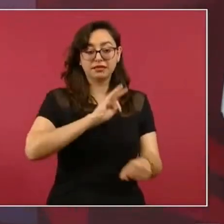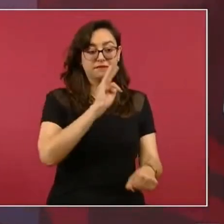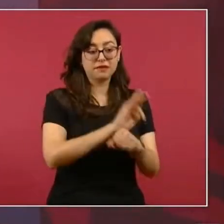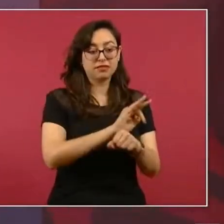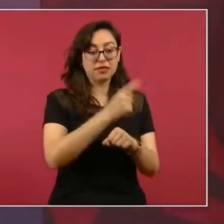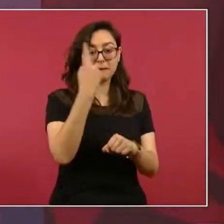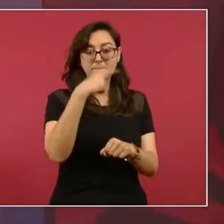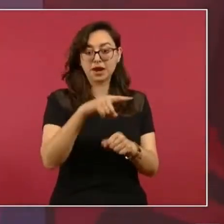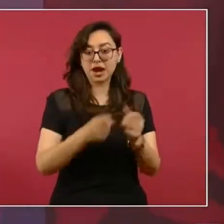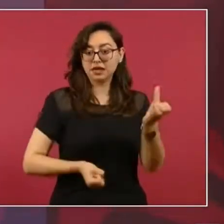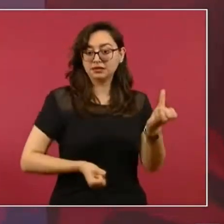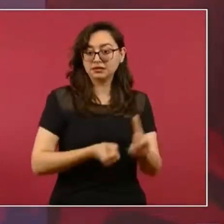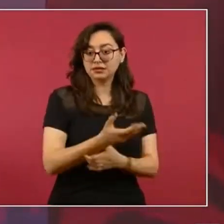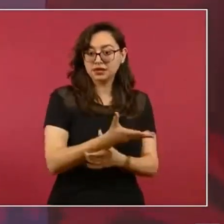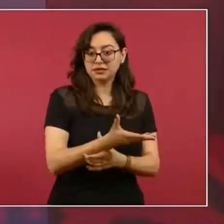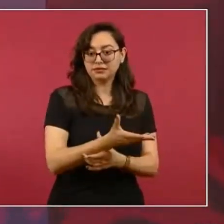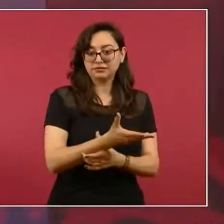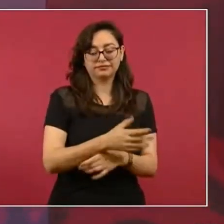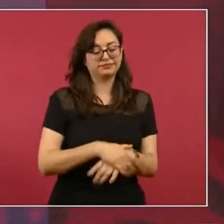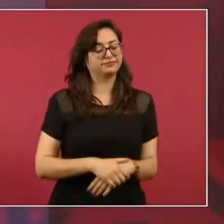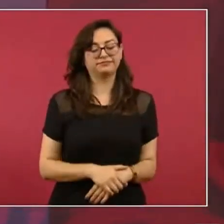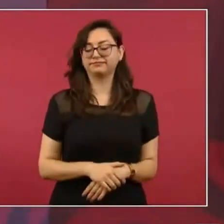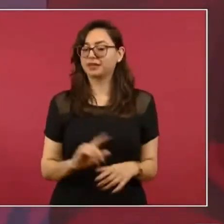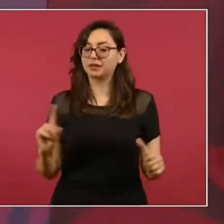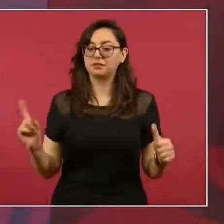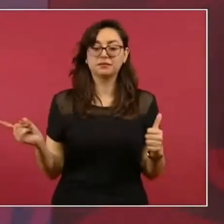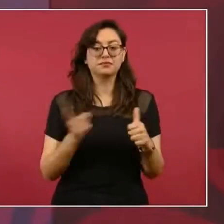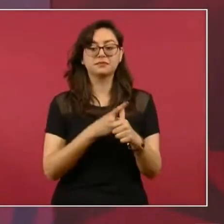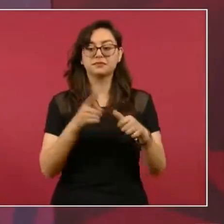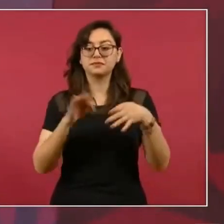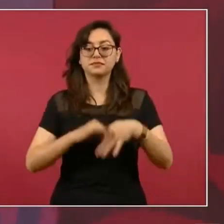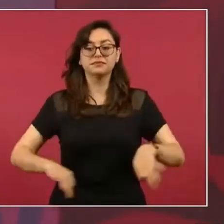Que lo que importa es la justicia.